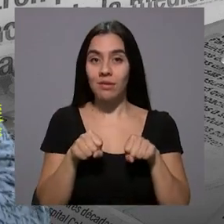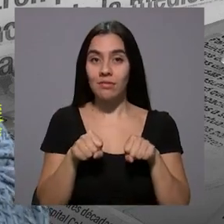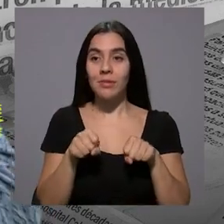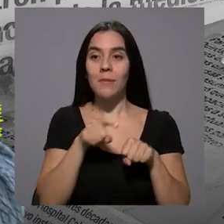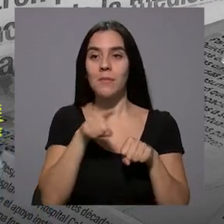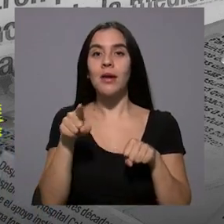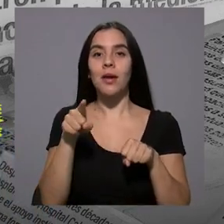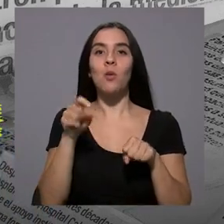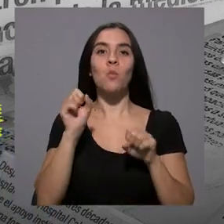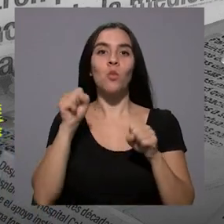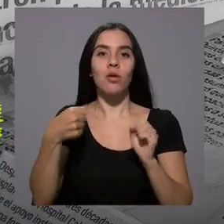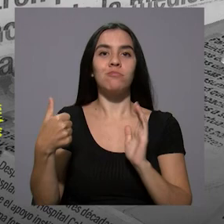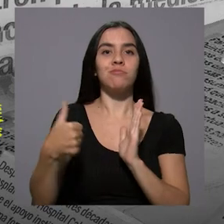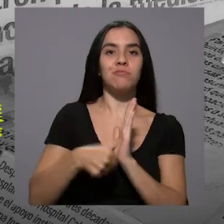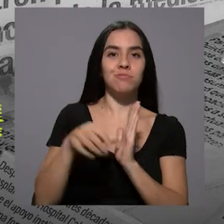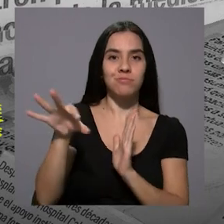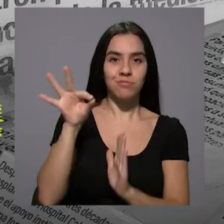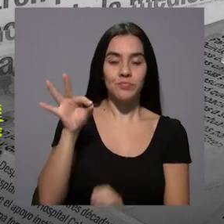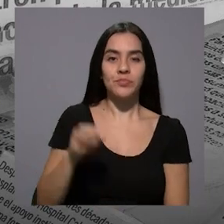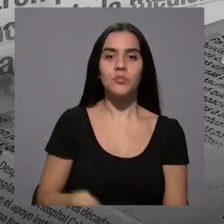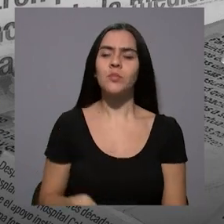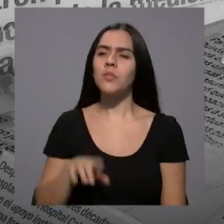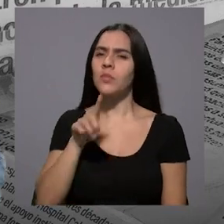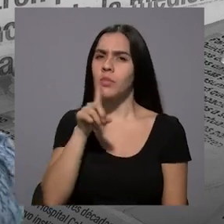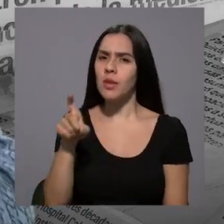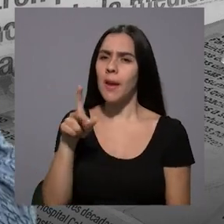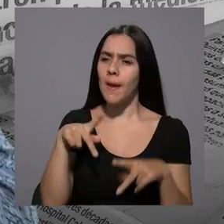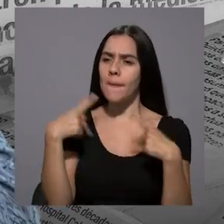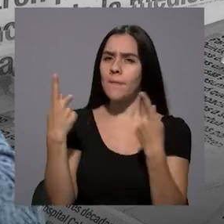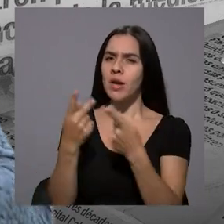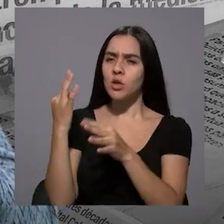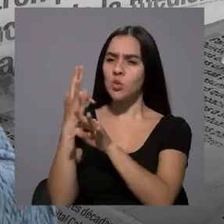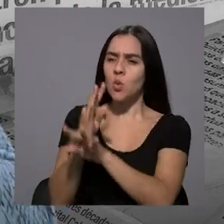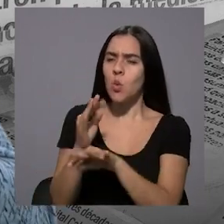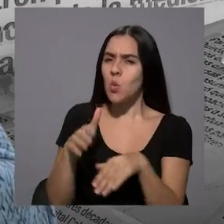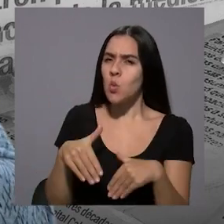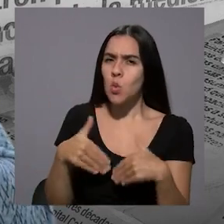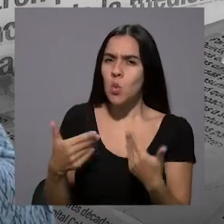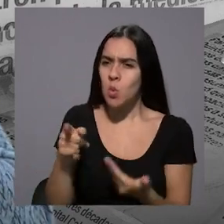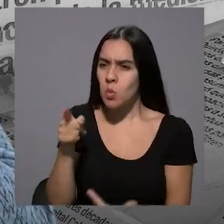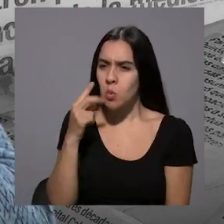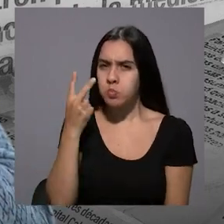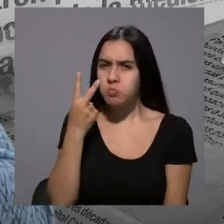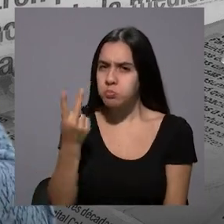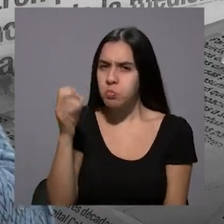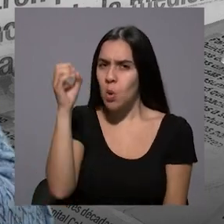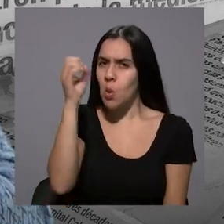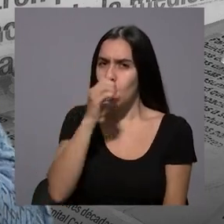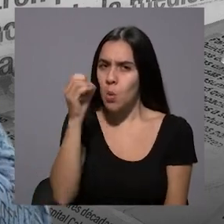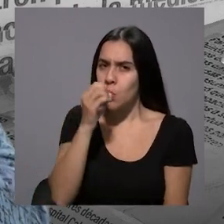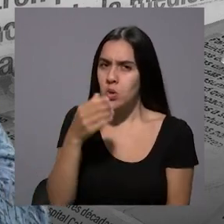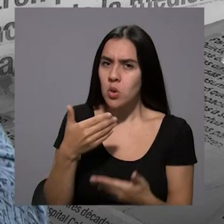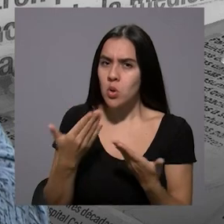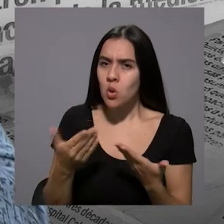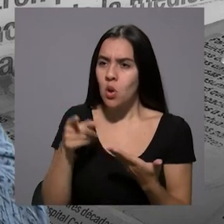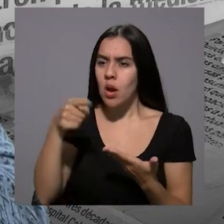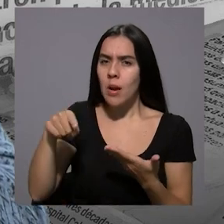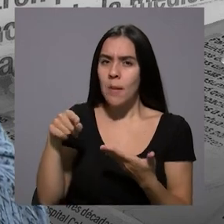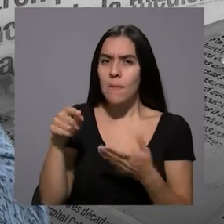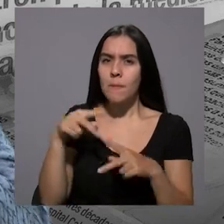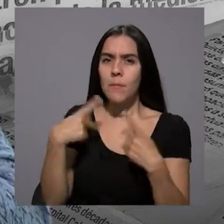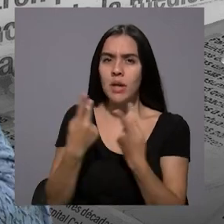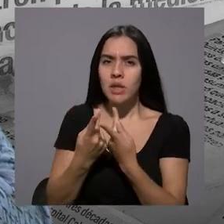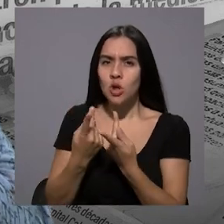que fueran escogidas. ¿Cómo quedaron los partidos tradicionales? ¿Cómo vio usted, cómo manejaron esa